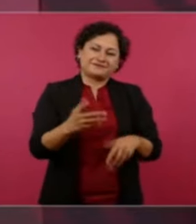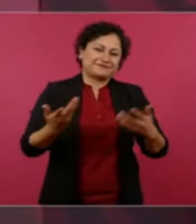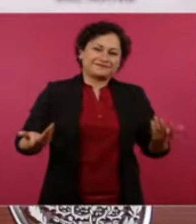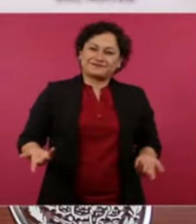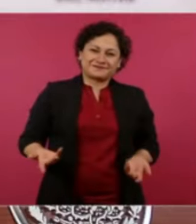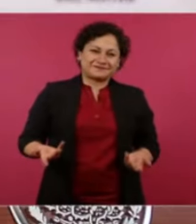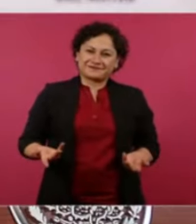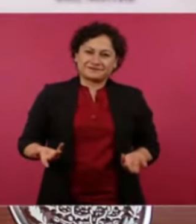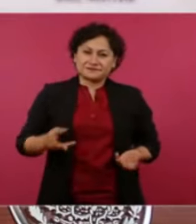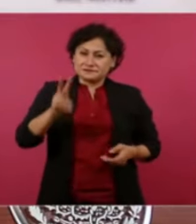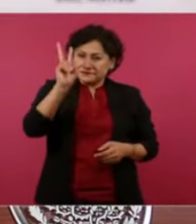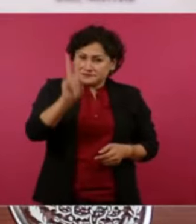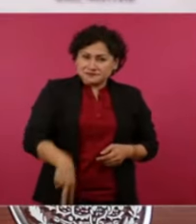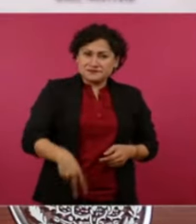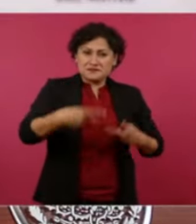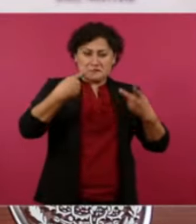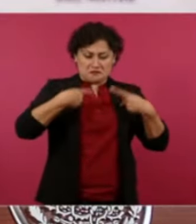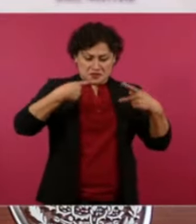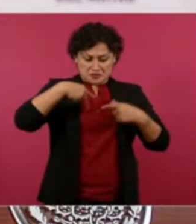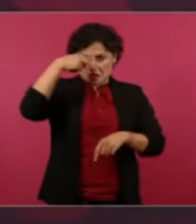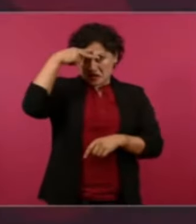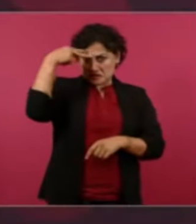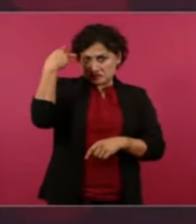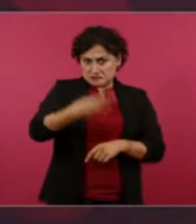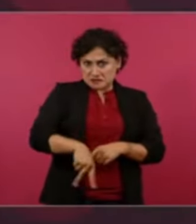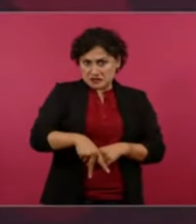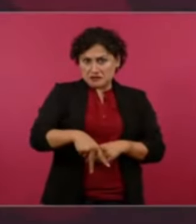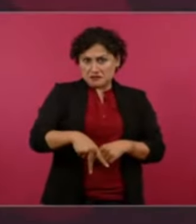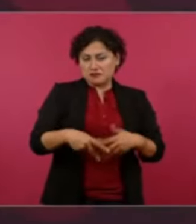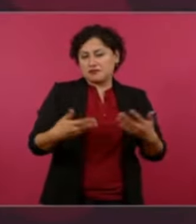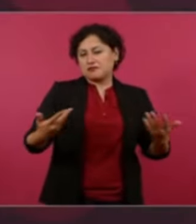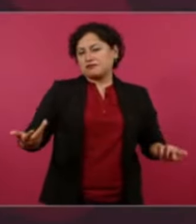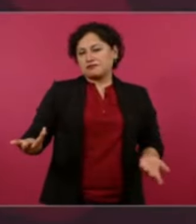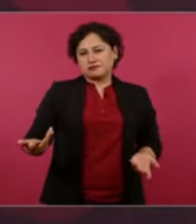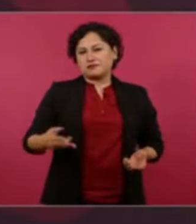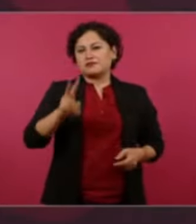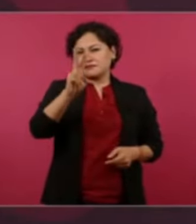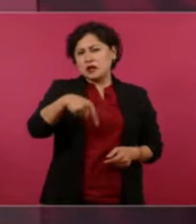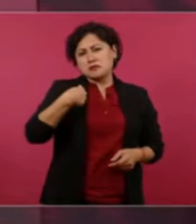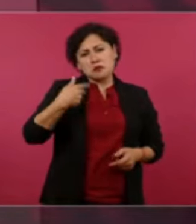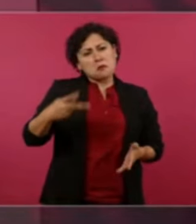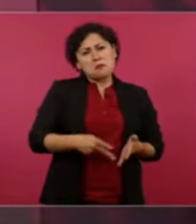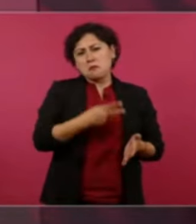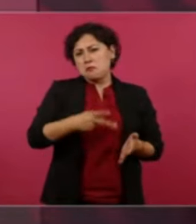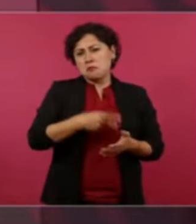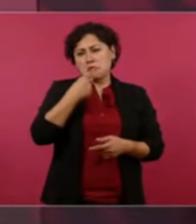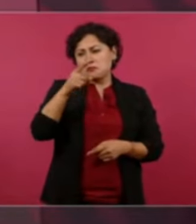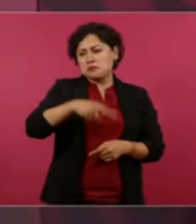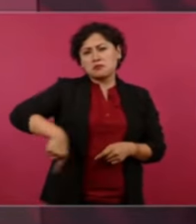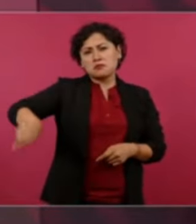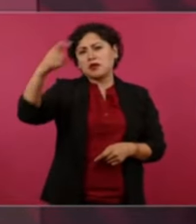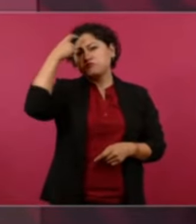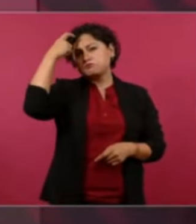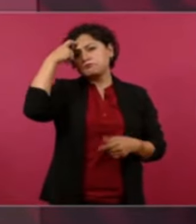es un pueblo siempre lo digo muy politizado muy consciente